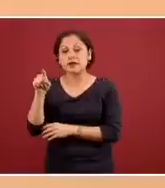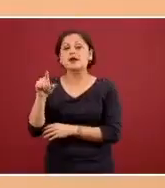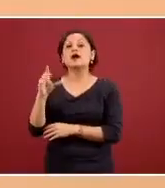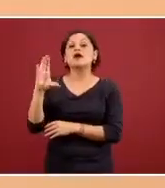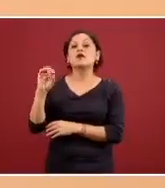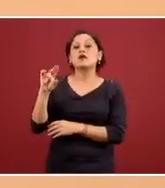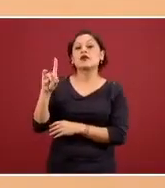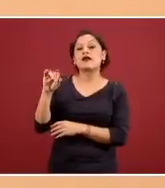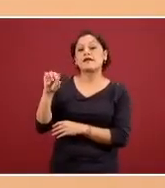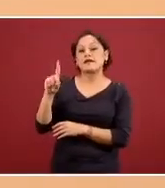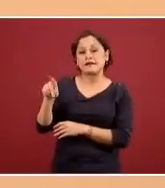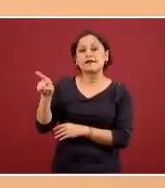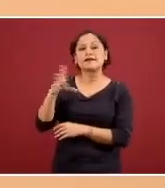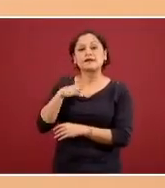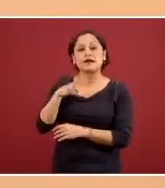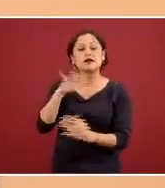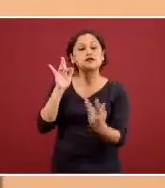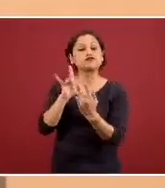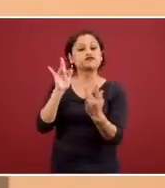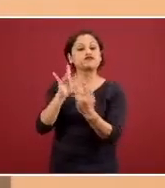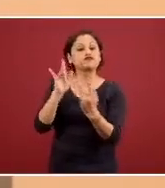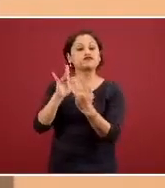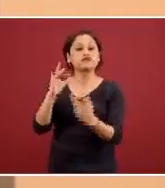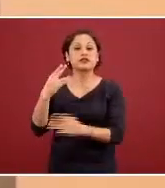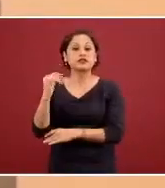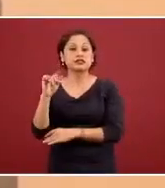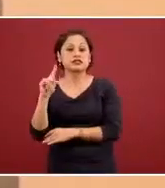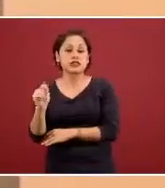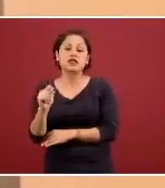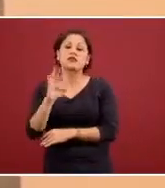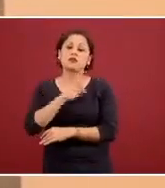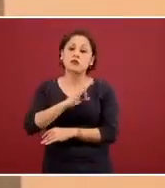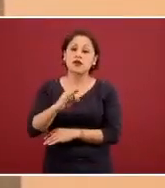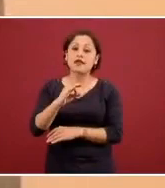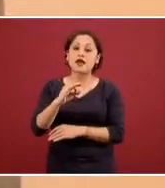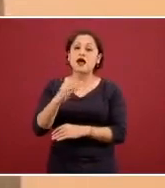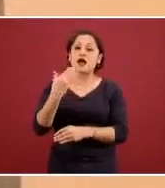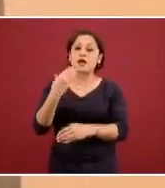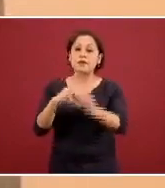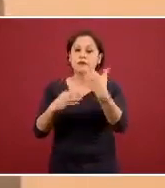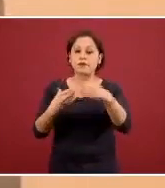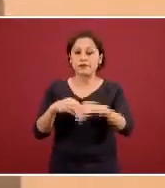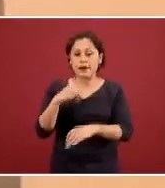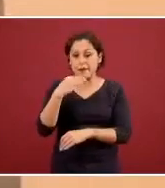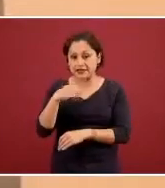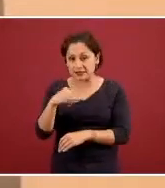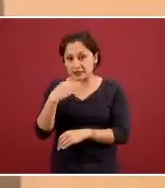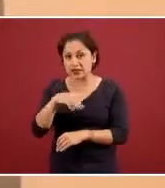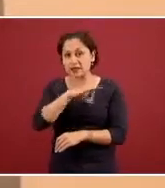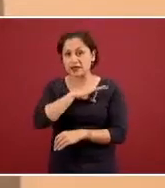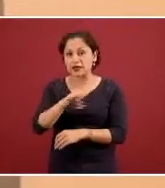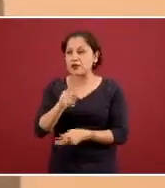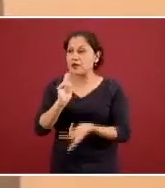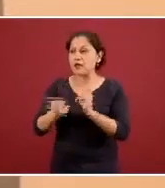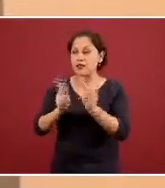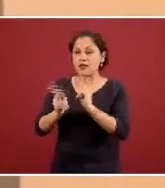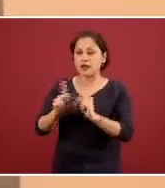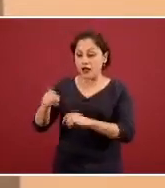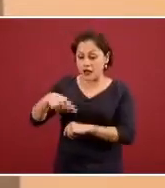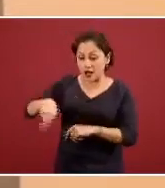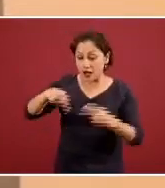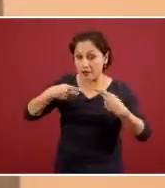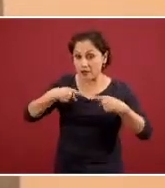CONADIC tiene más de mil trabajadores y ninguno ninguno por voluntad propia ha decidido bajarse del barco